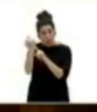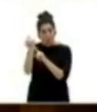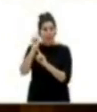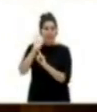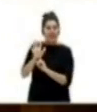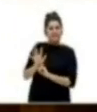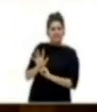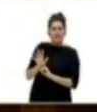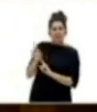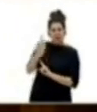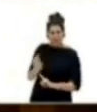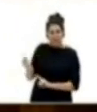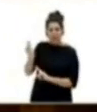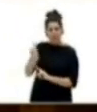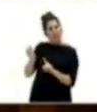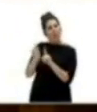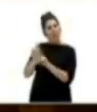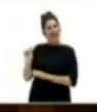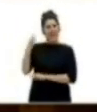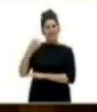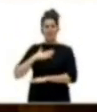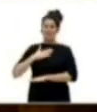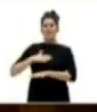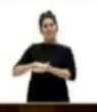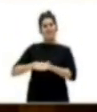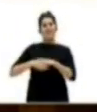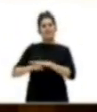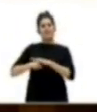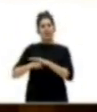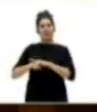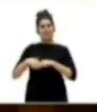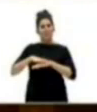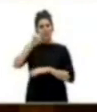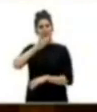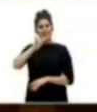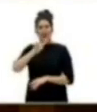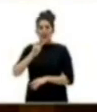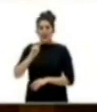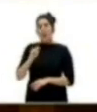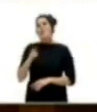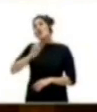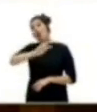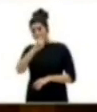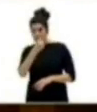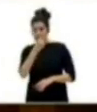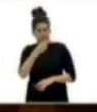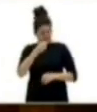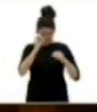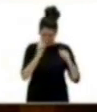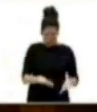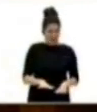ha sido repetido como un éxito de la gestión del gobierno de Canarias, resulta que convive con otro profundamente aterrador.